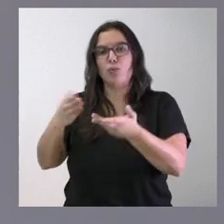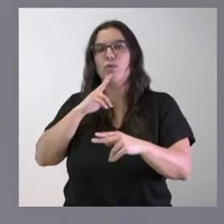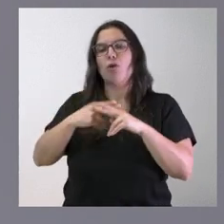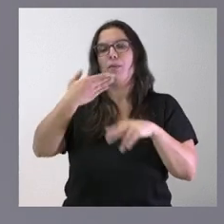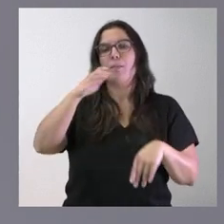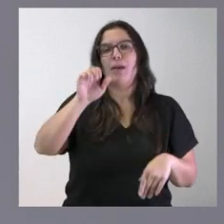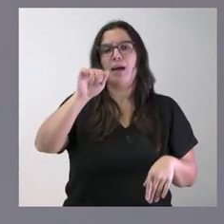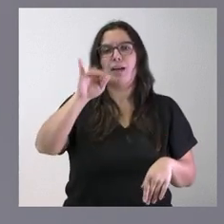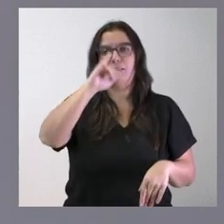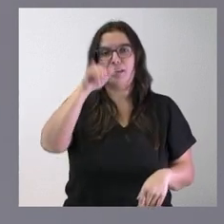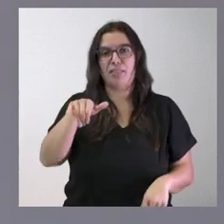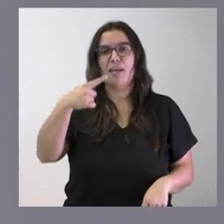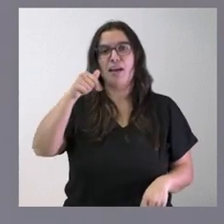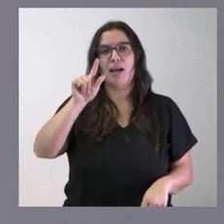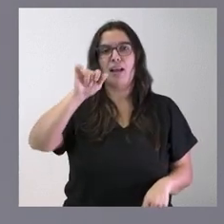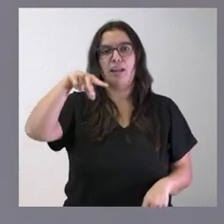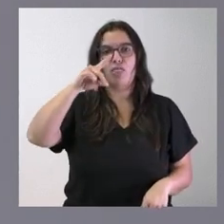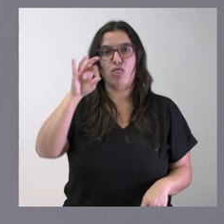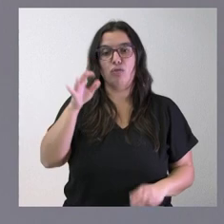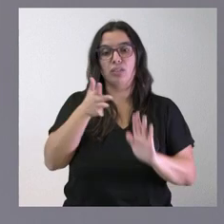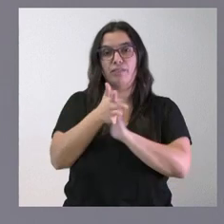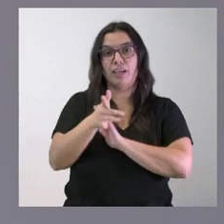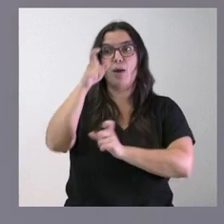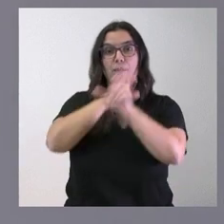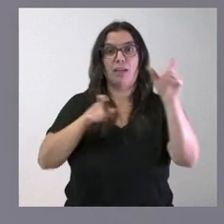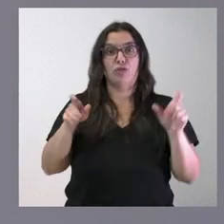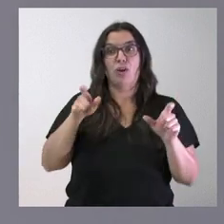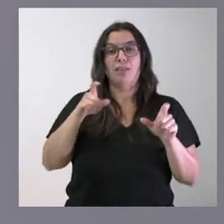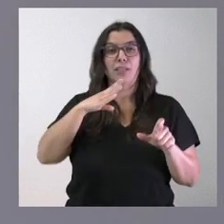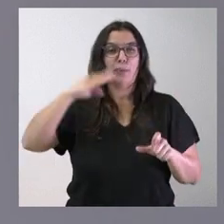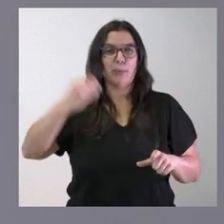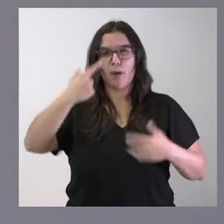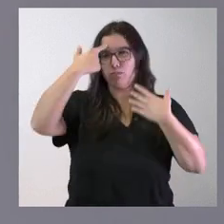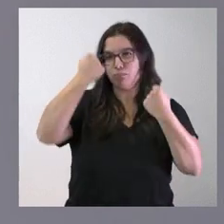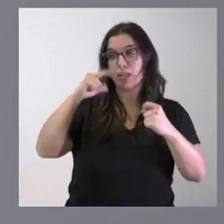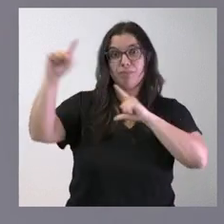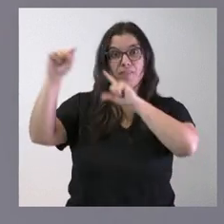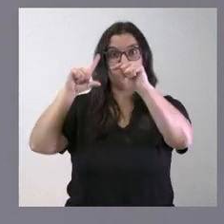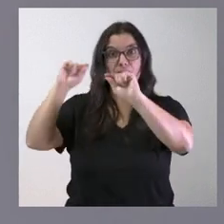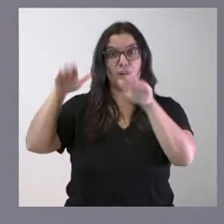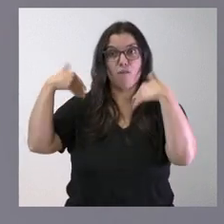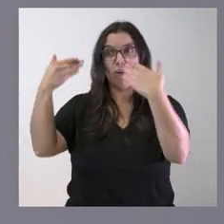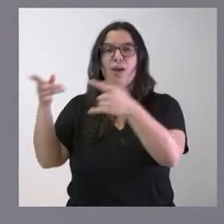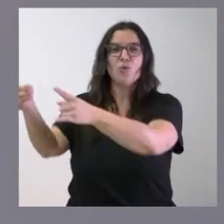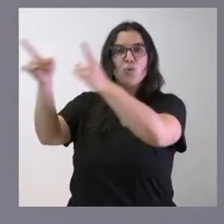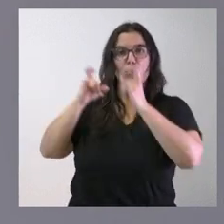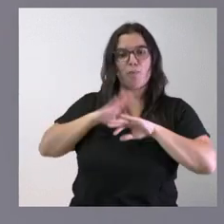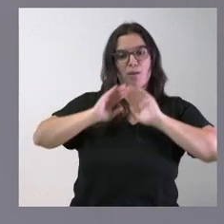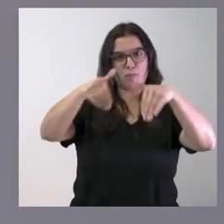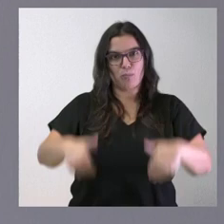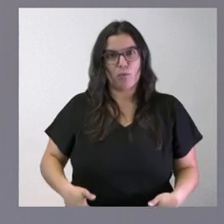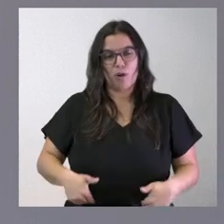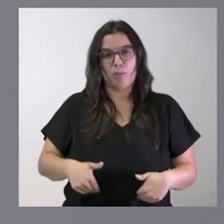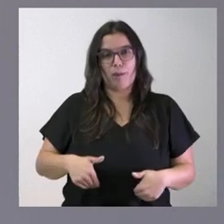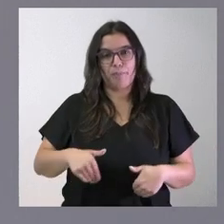Se trata de ayudar al retorno del talento, ayudar al talento de nuestra comunidad autónoma mediante 21